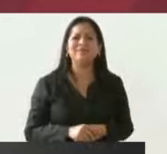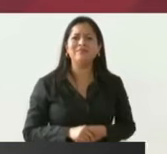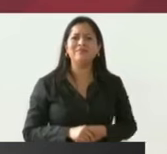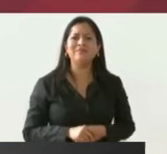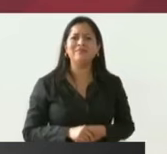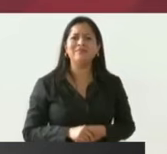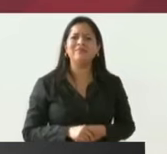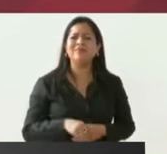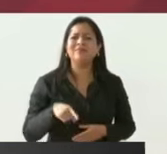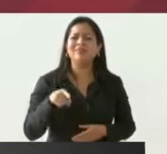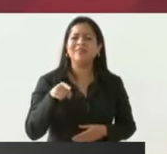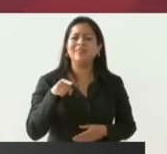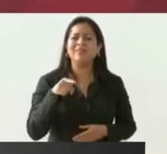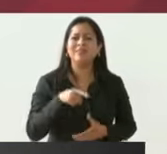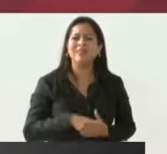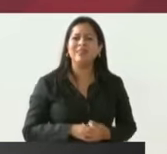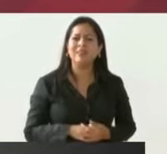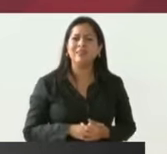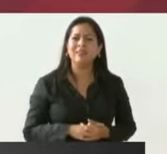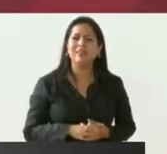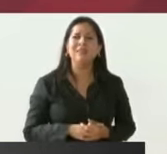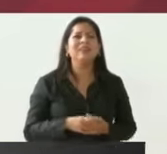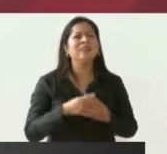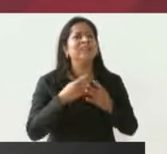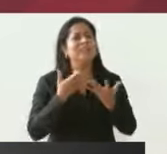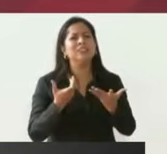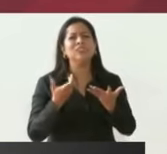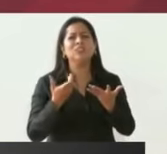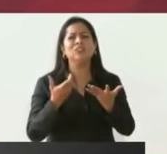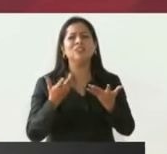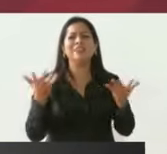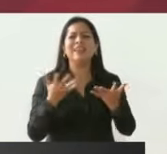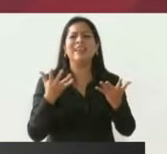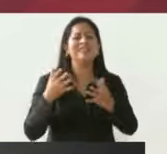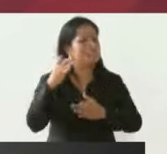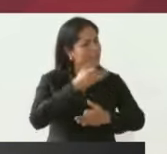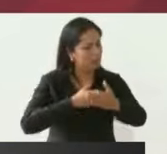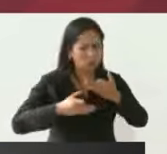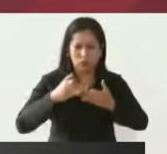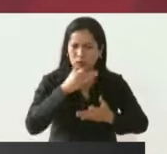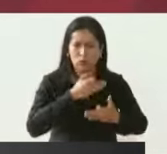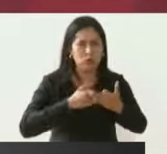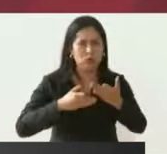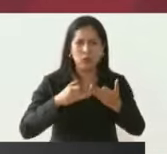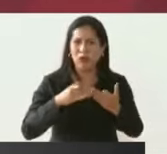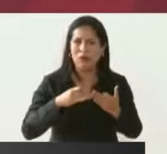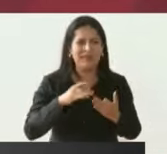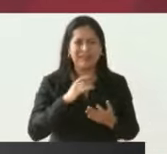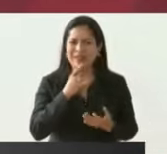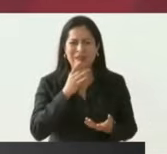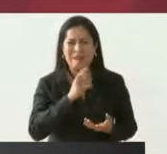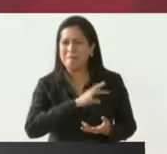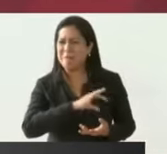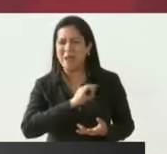esto aplica en todo no hay que tenerle